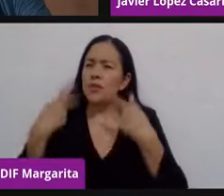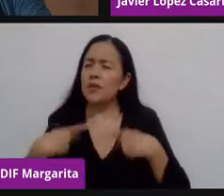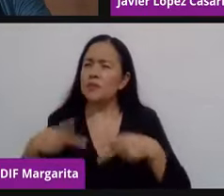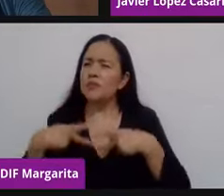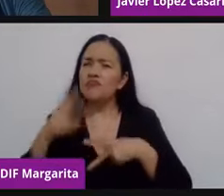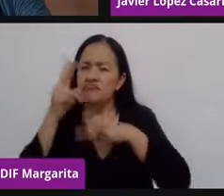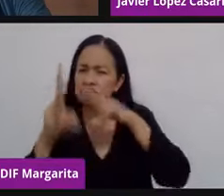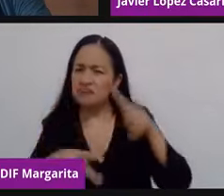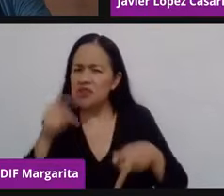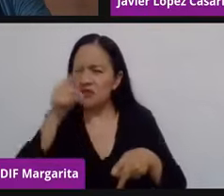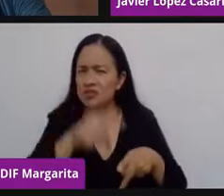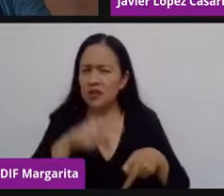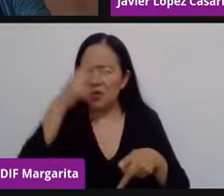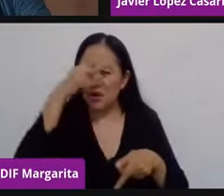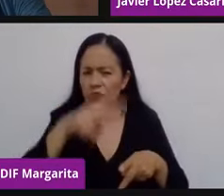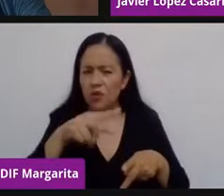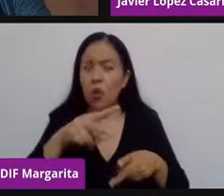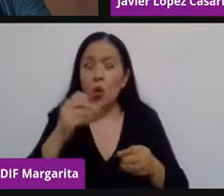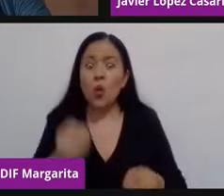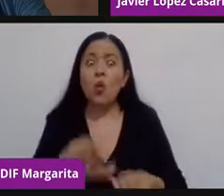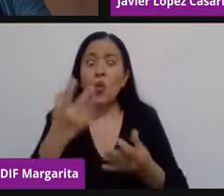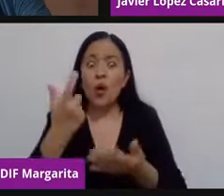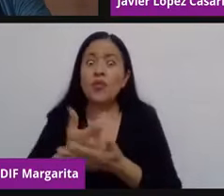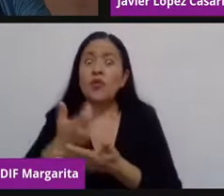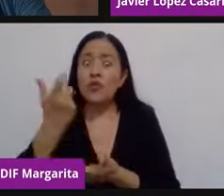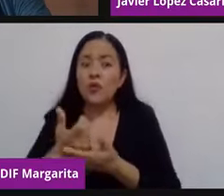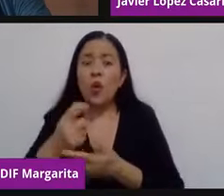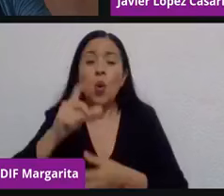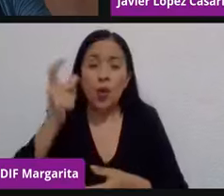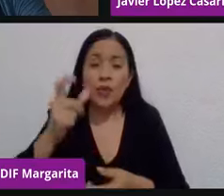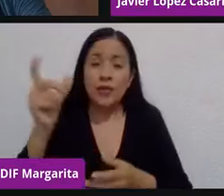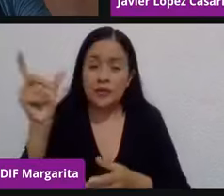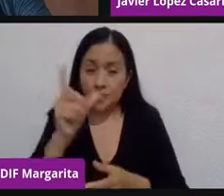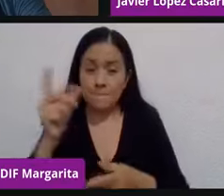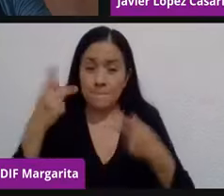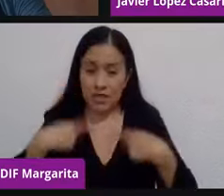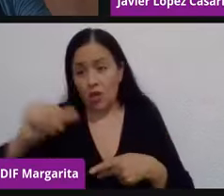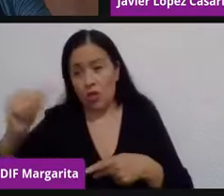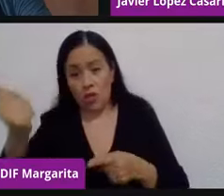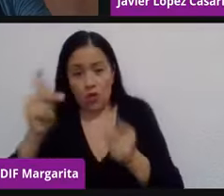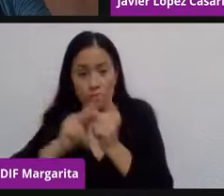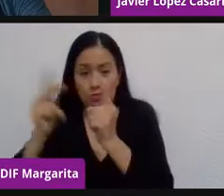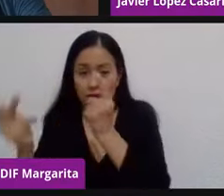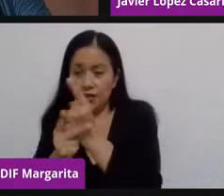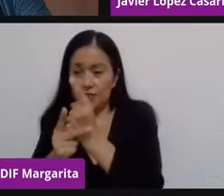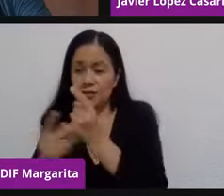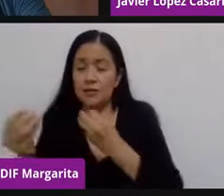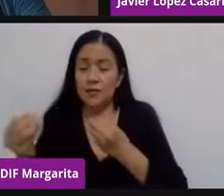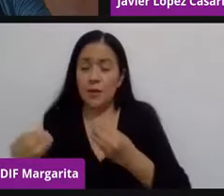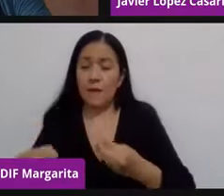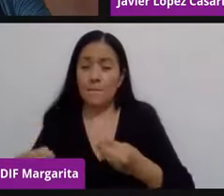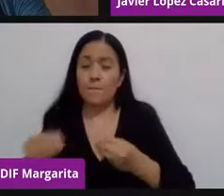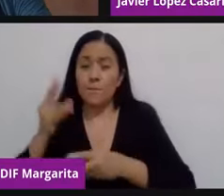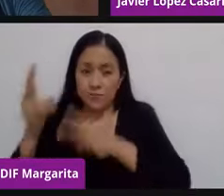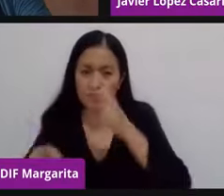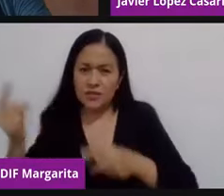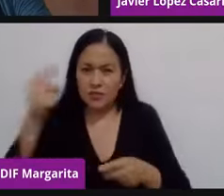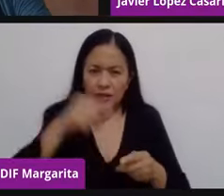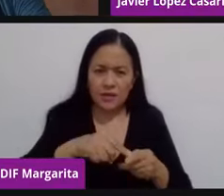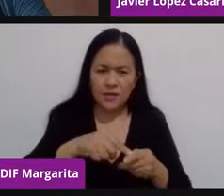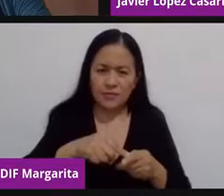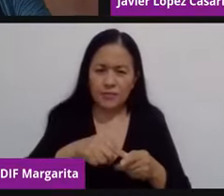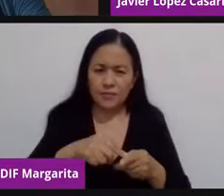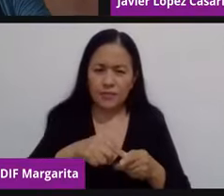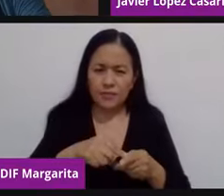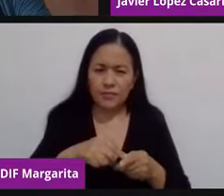sobre la derrama económica que genera en el país, pues obviamente la cocina era muy limitado de